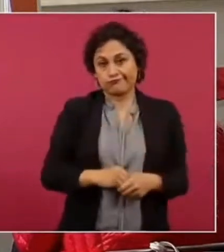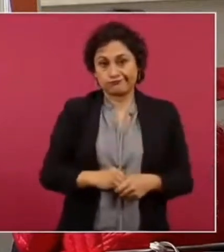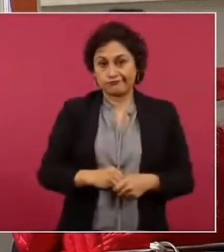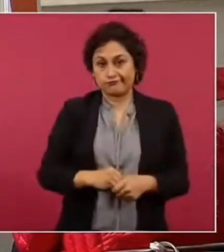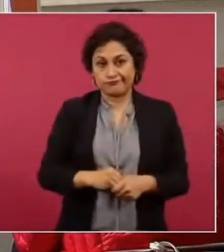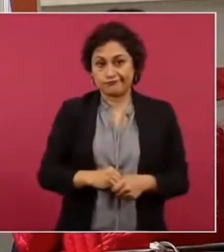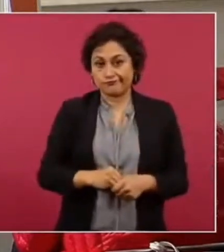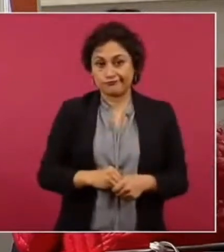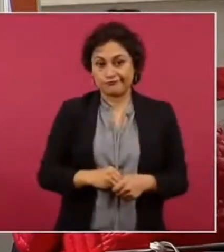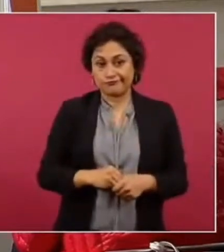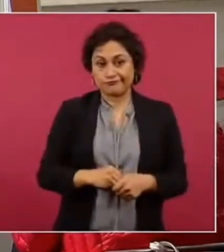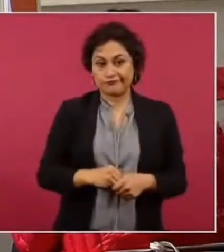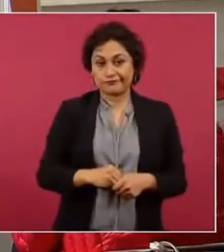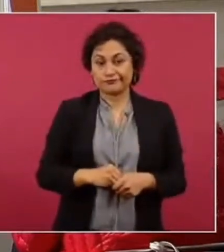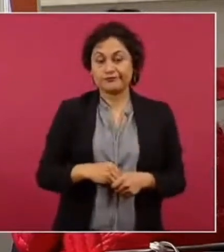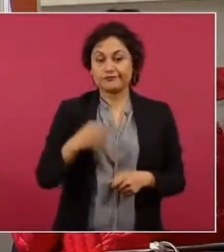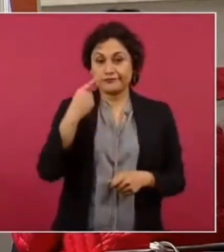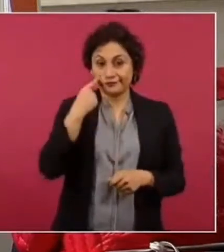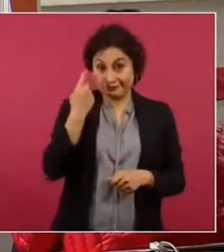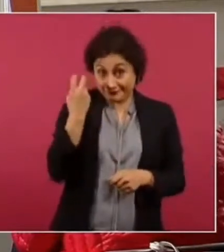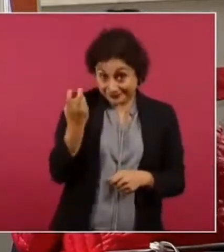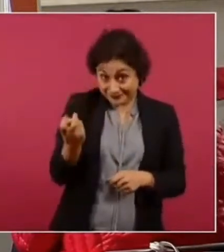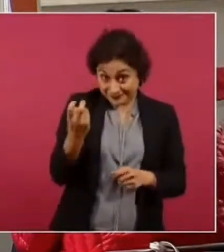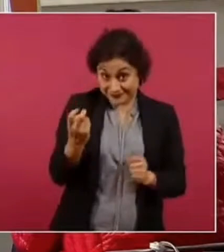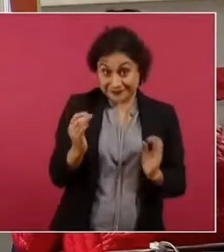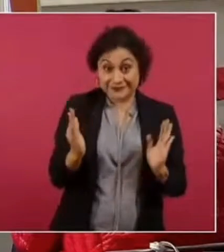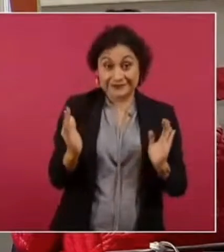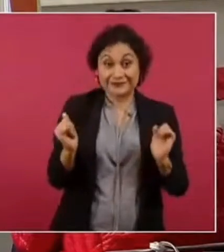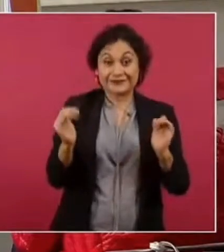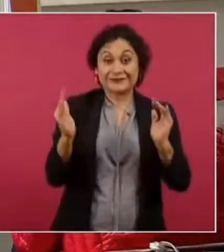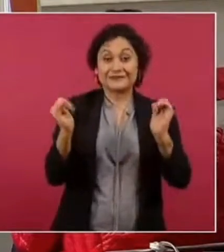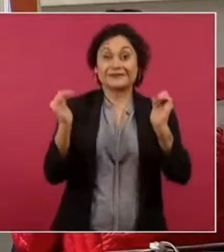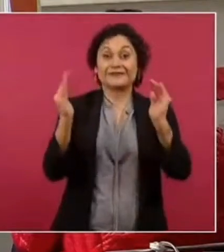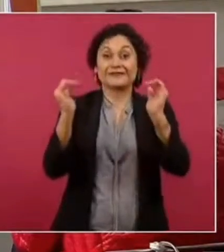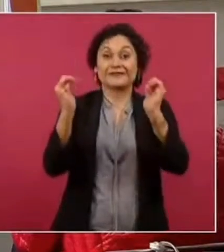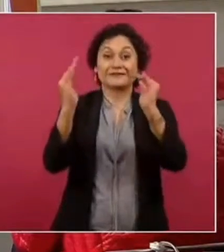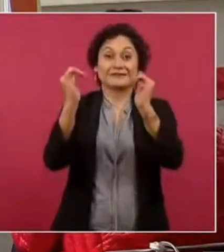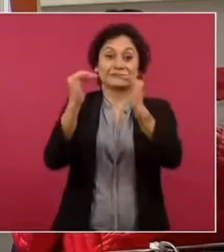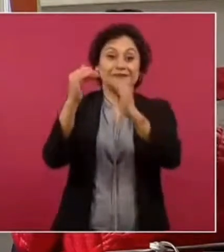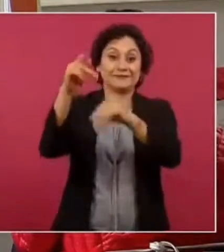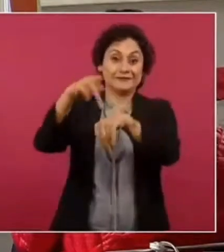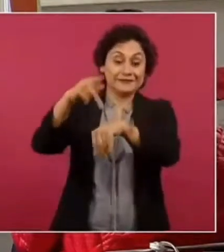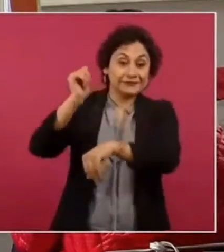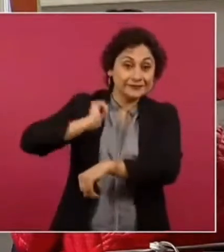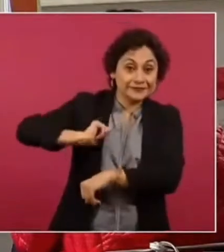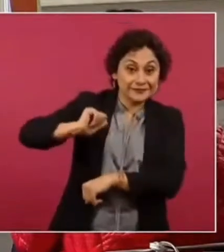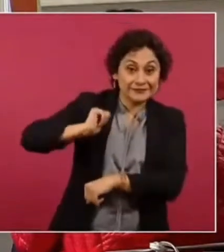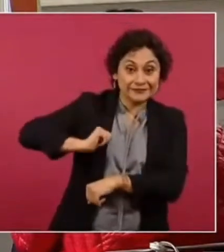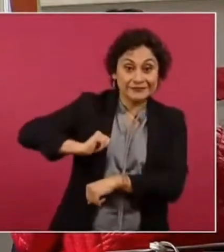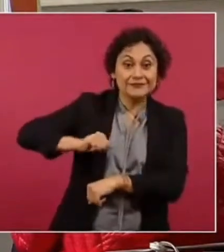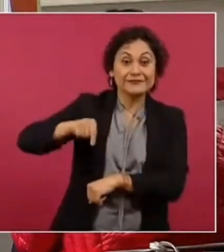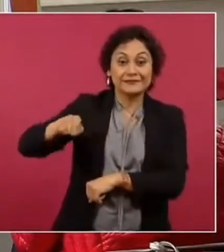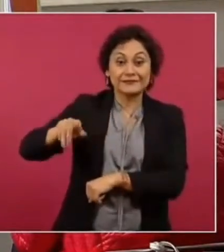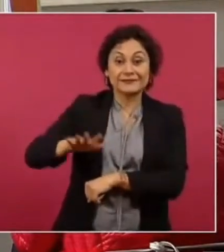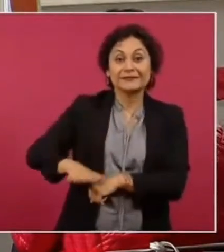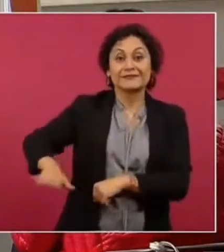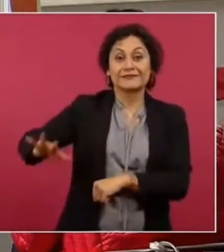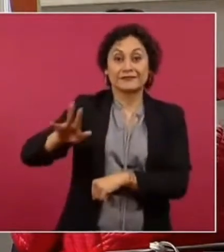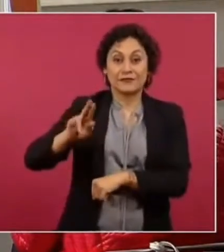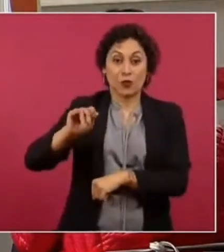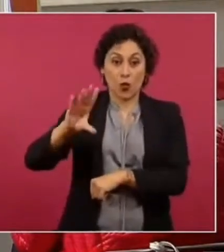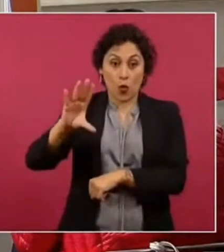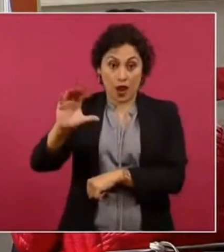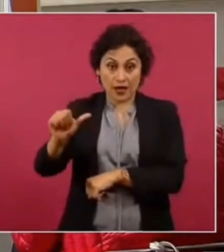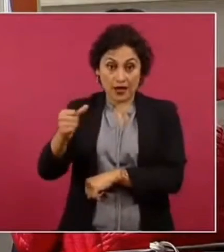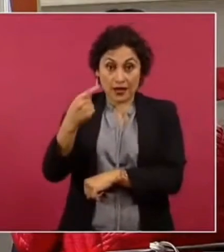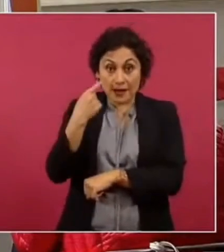si esta es la zona arqueológica adentro de Vulcan y